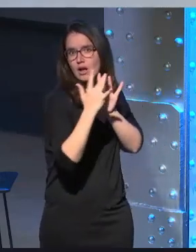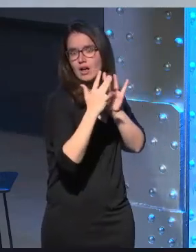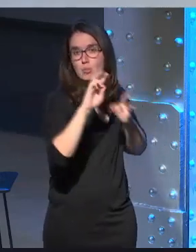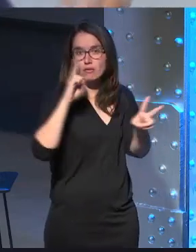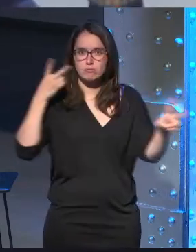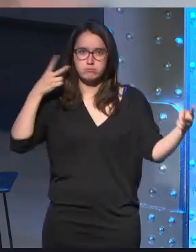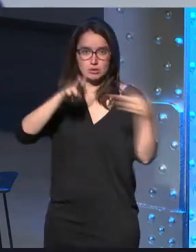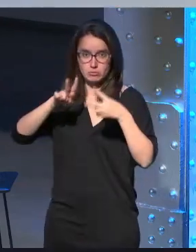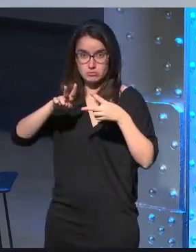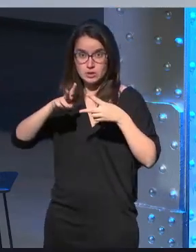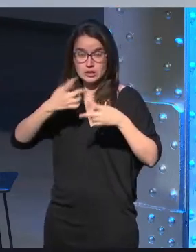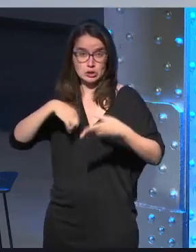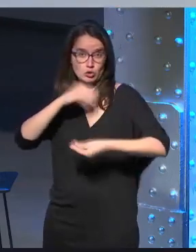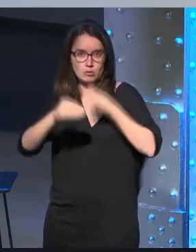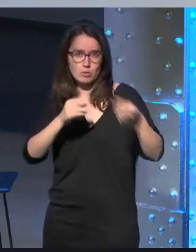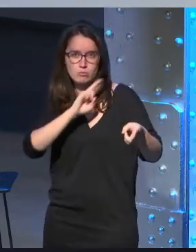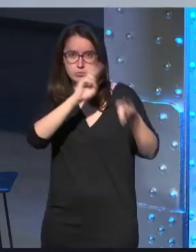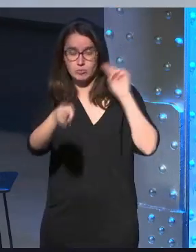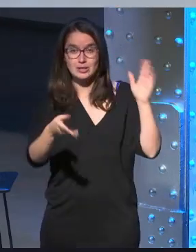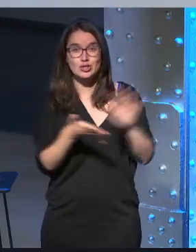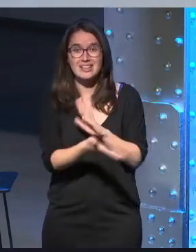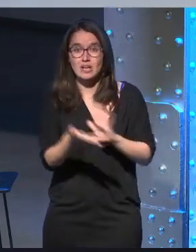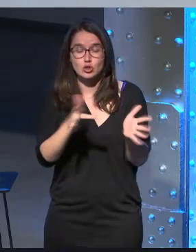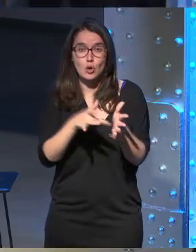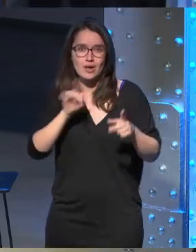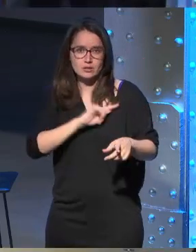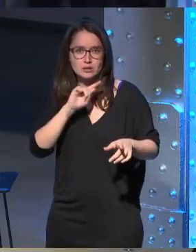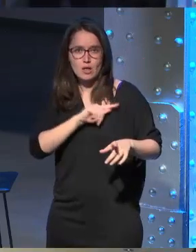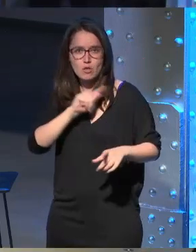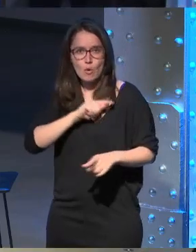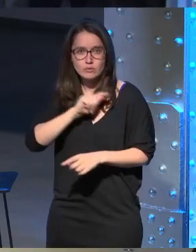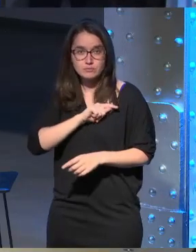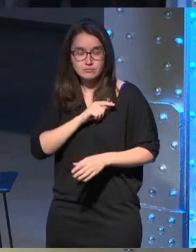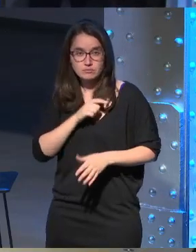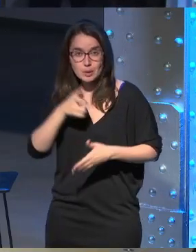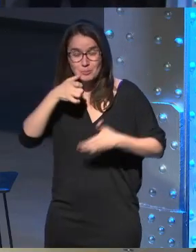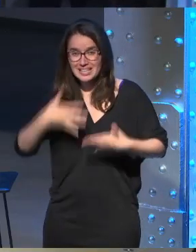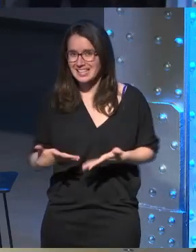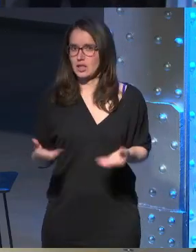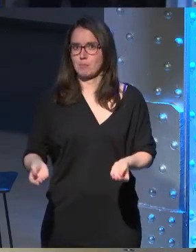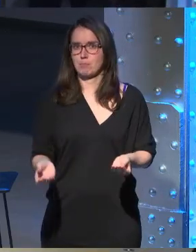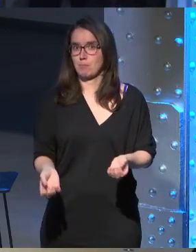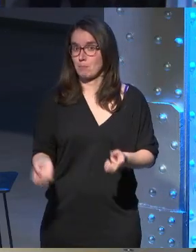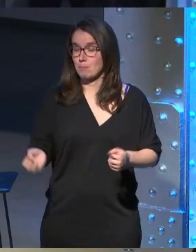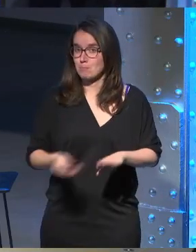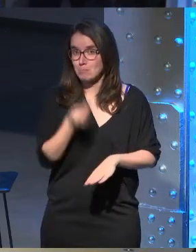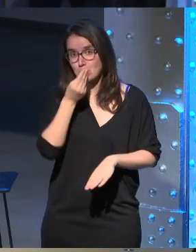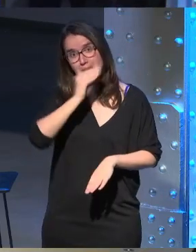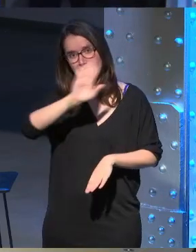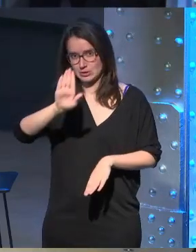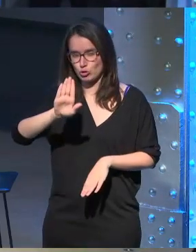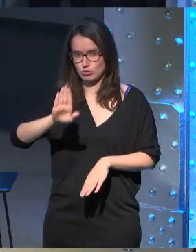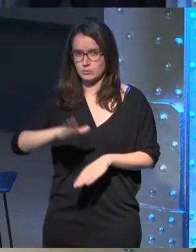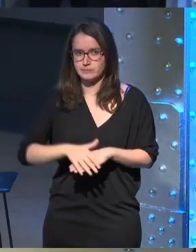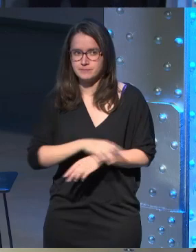van a mirar van a reaccionar ante nosotros y eso genera una sensación de presencia mayor todavía un disfrute mayor de las